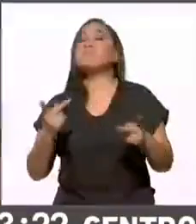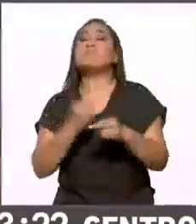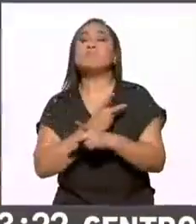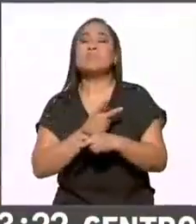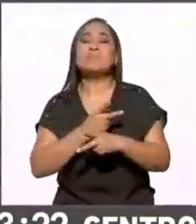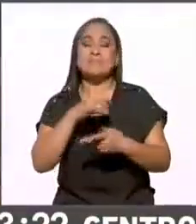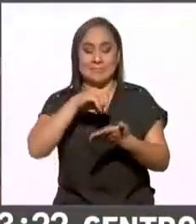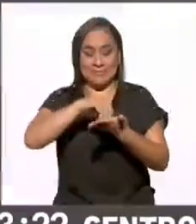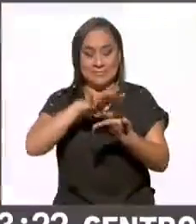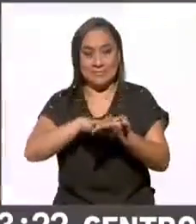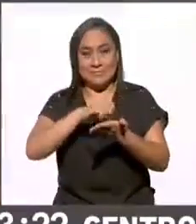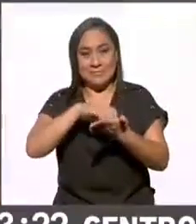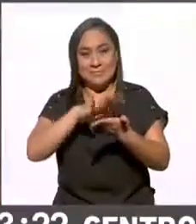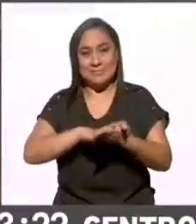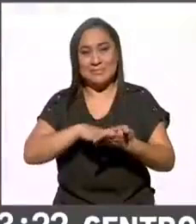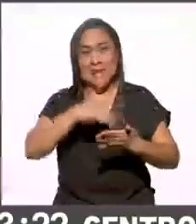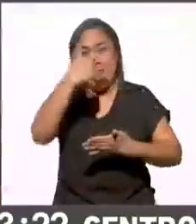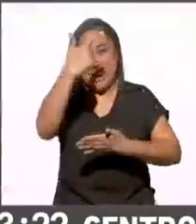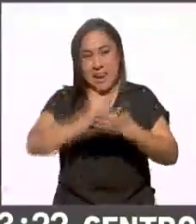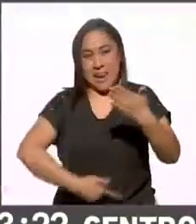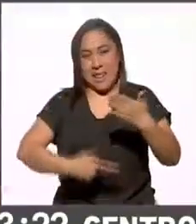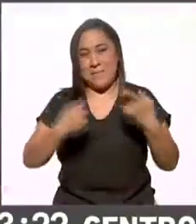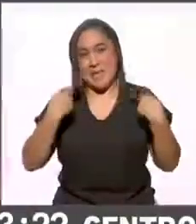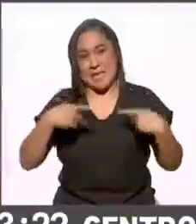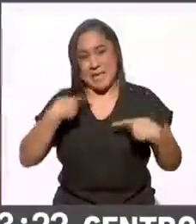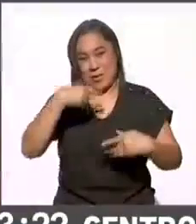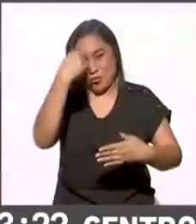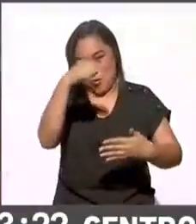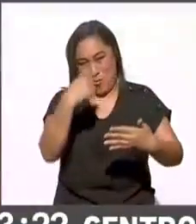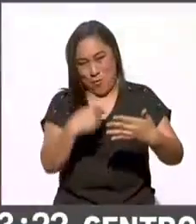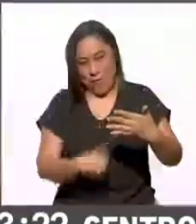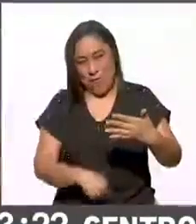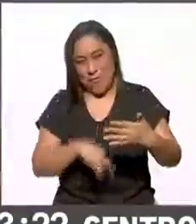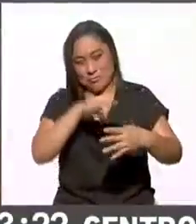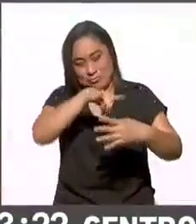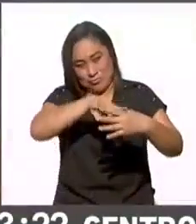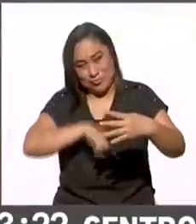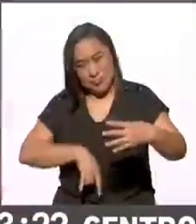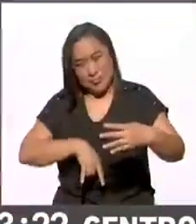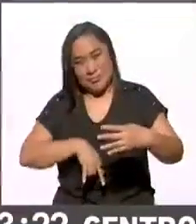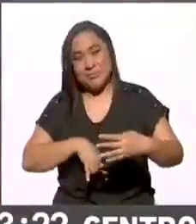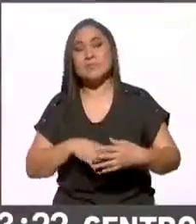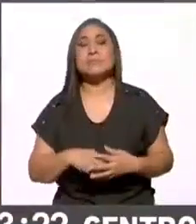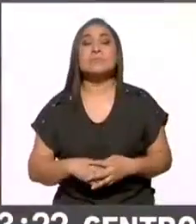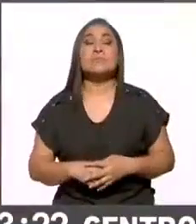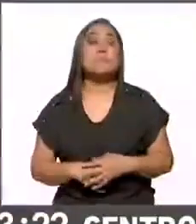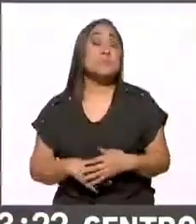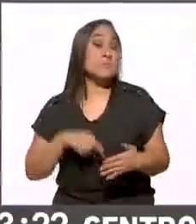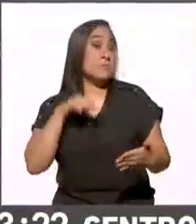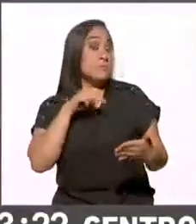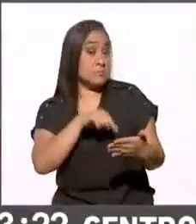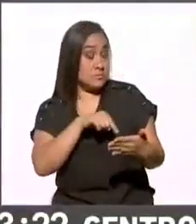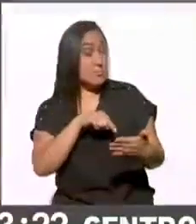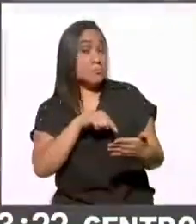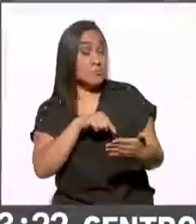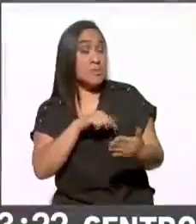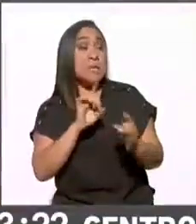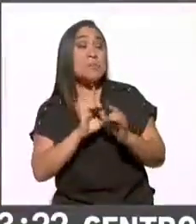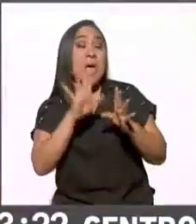registro de electores, del padrón de electores, es un delito